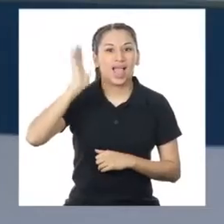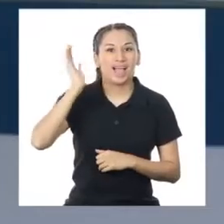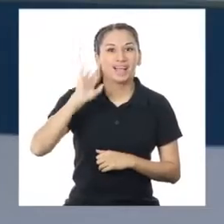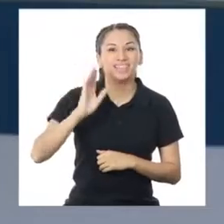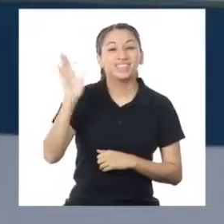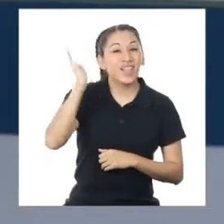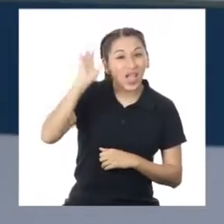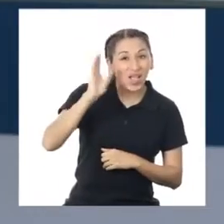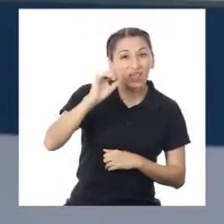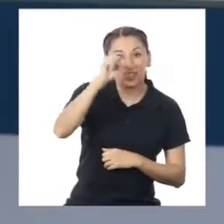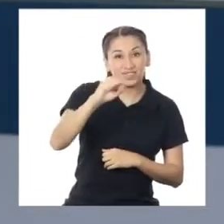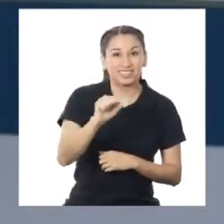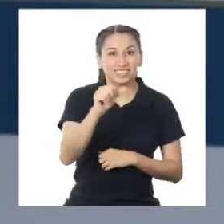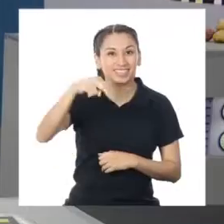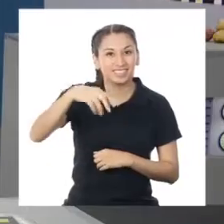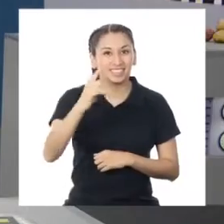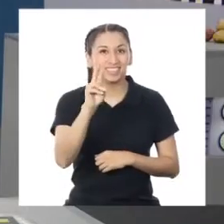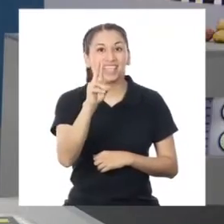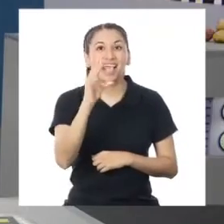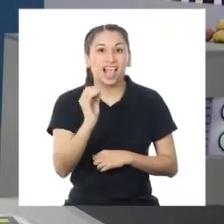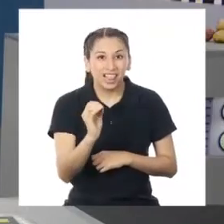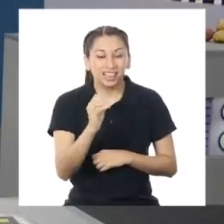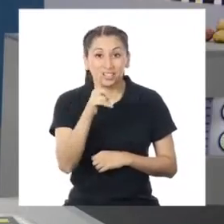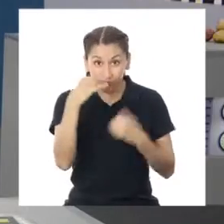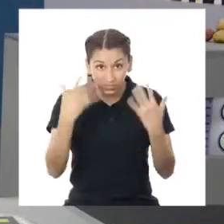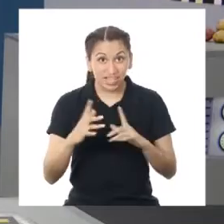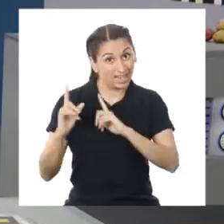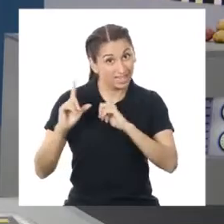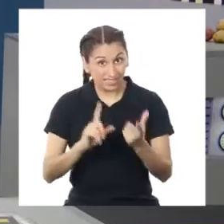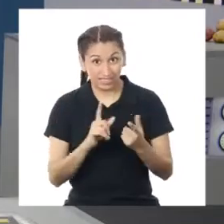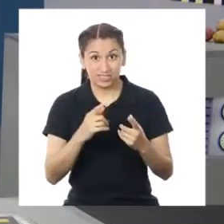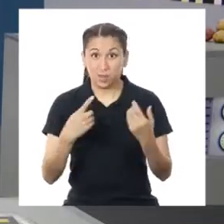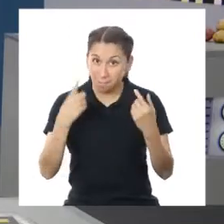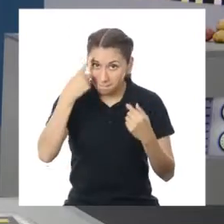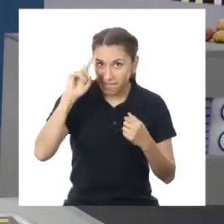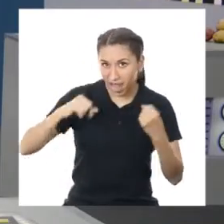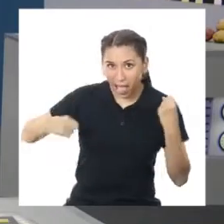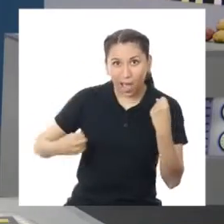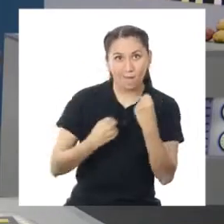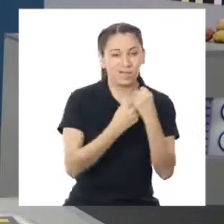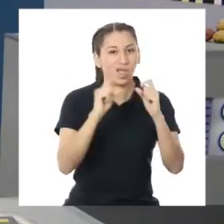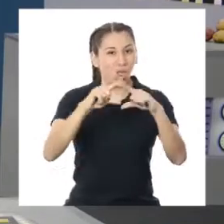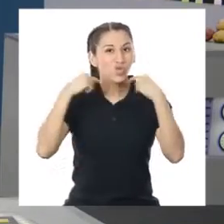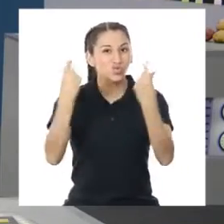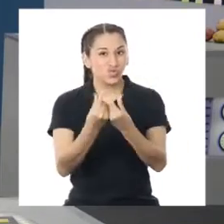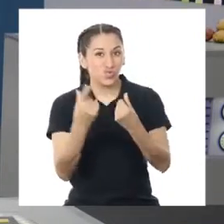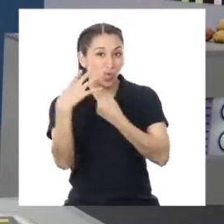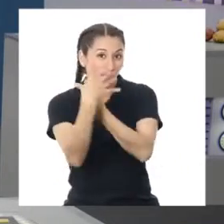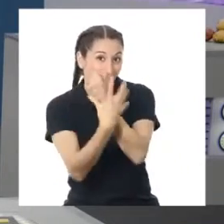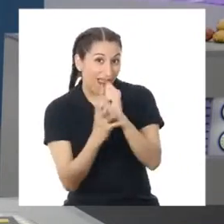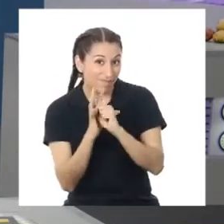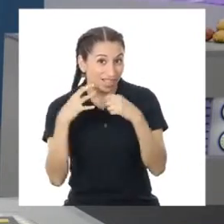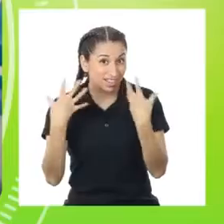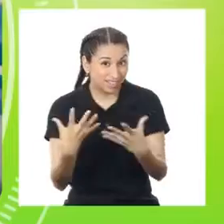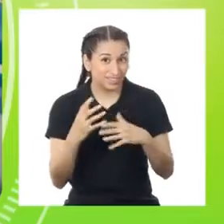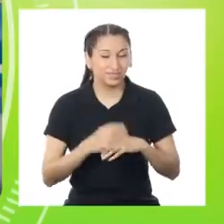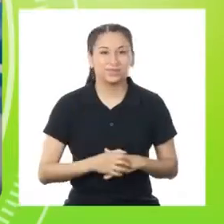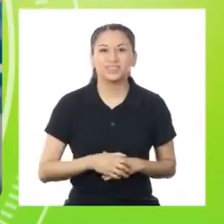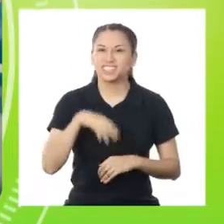¡Hola, Sandro! ¿Estás preparado para apoyar al equipo armadillo?